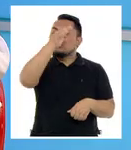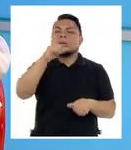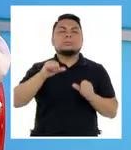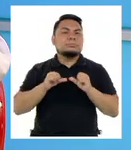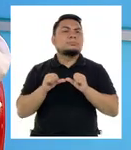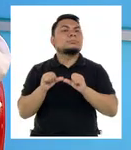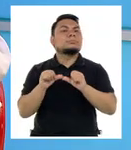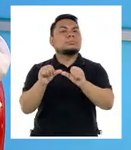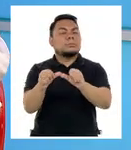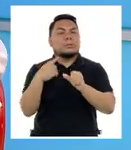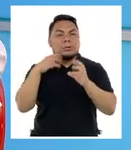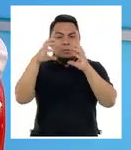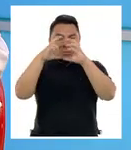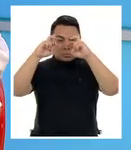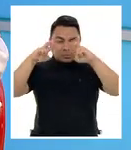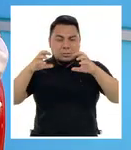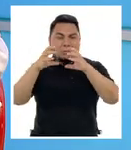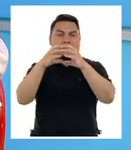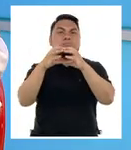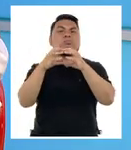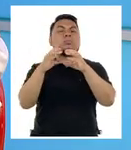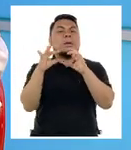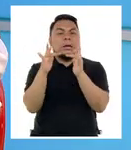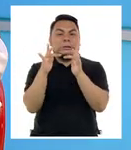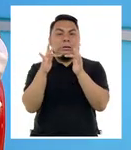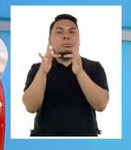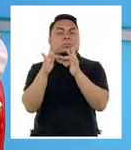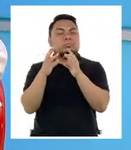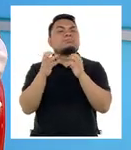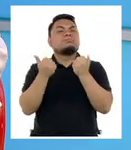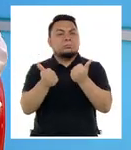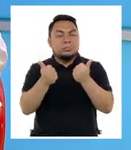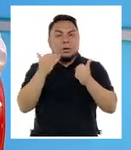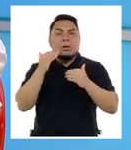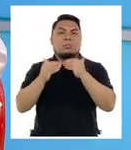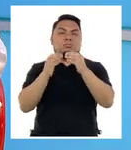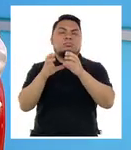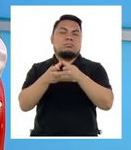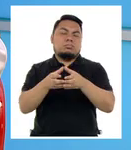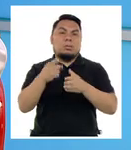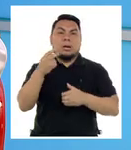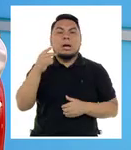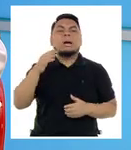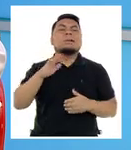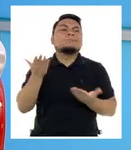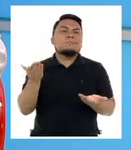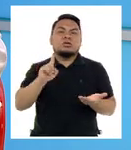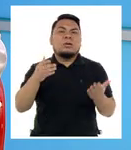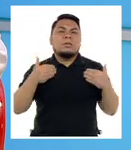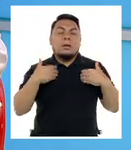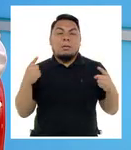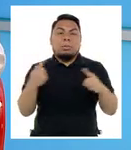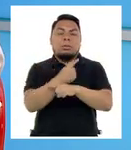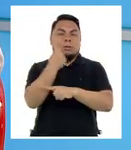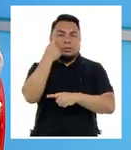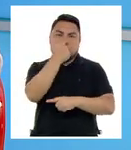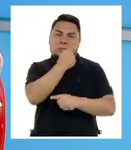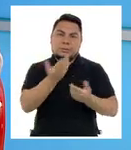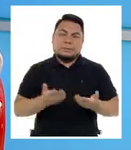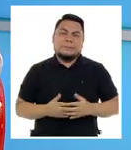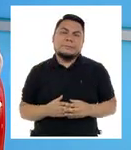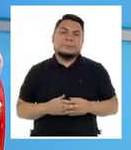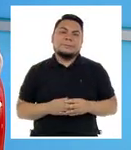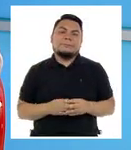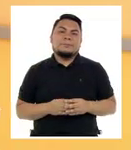verificamos la presión intraocular que es lo que más estamos buscando en estos pacientes llevar una presión objetiva y sobre todo que no tenga un daño en el nervio